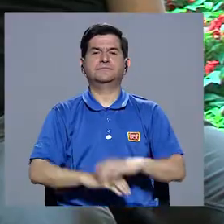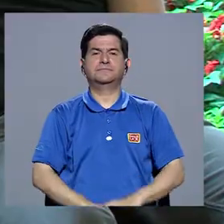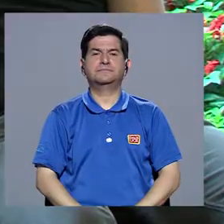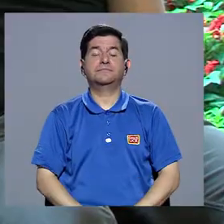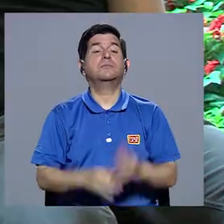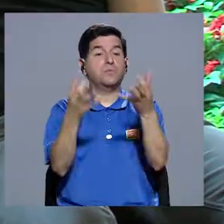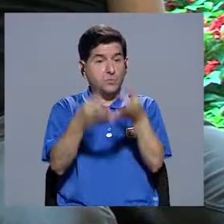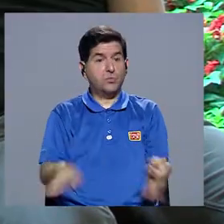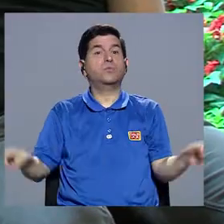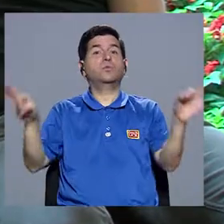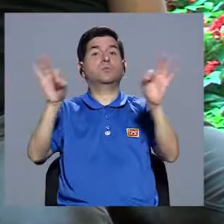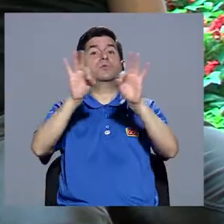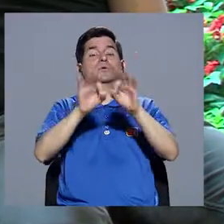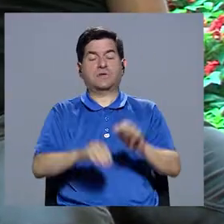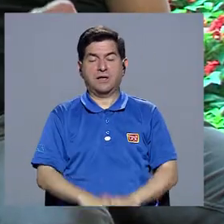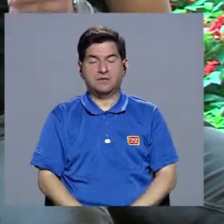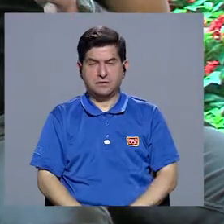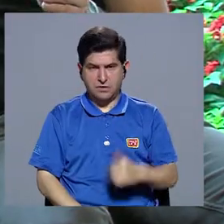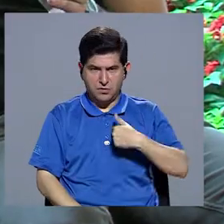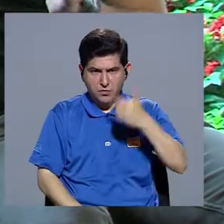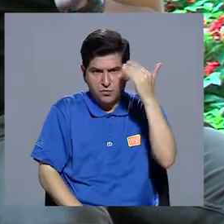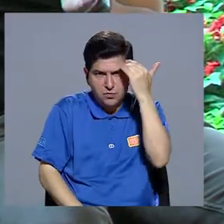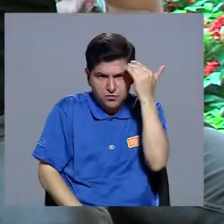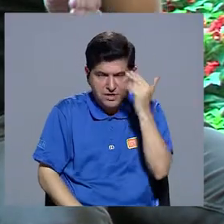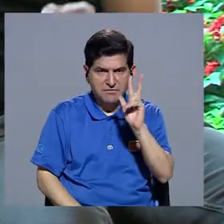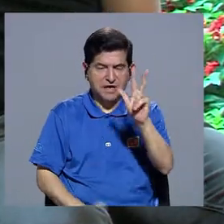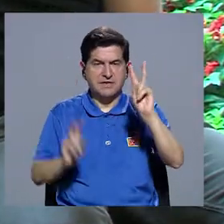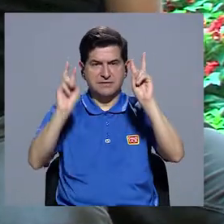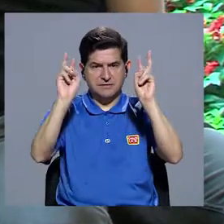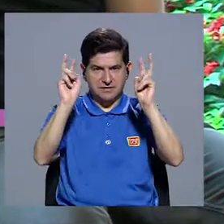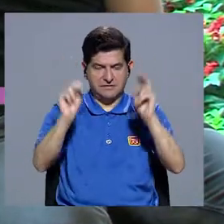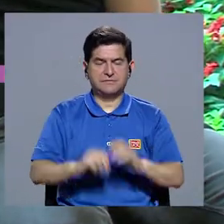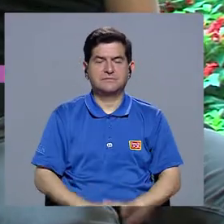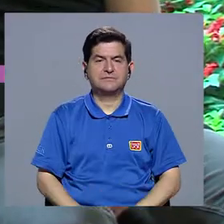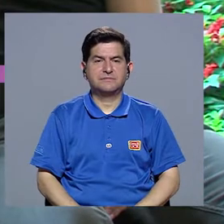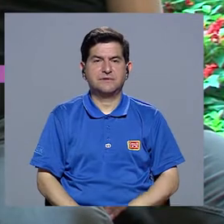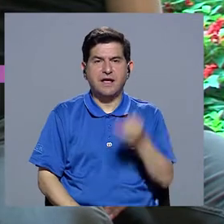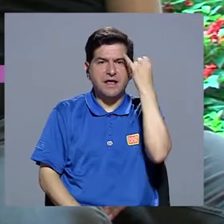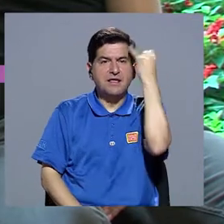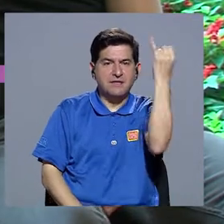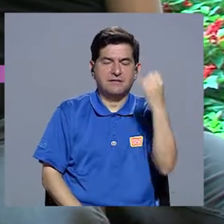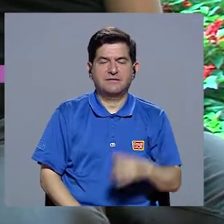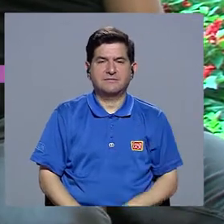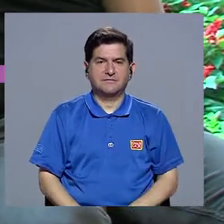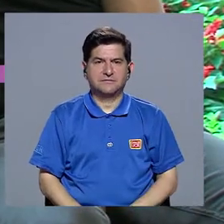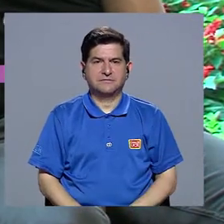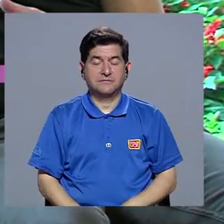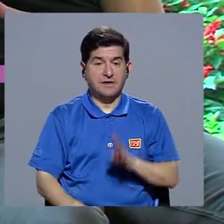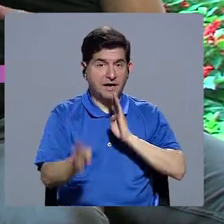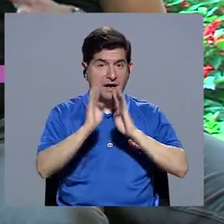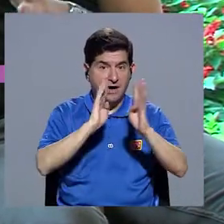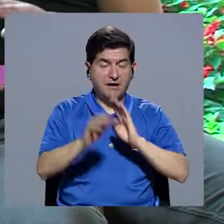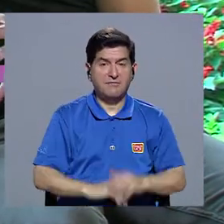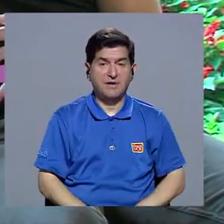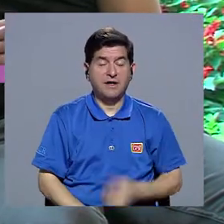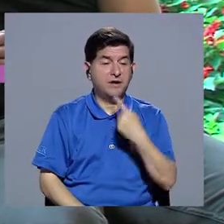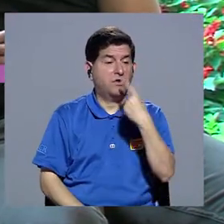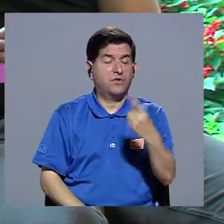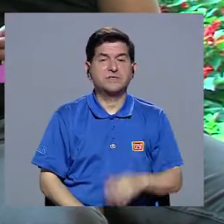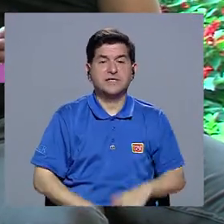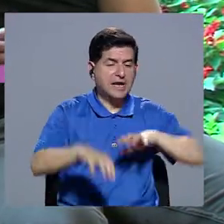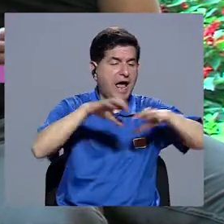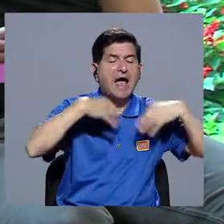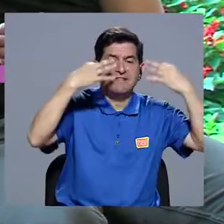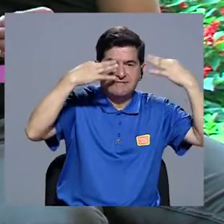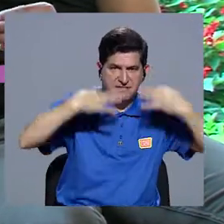Es muy importante tomar en cuenta o en consideración estos tres términos, conceptos. Lo que hablamos como, o mencionamos como